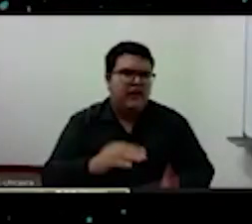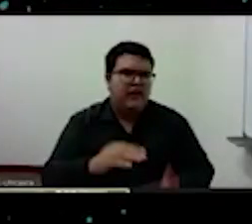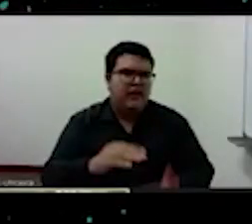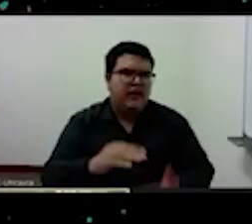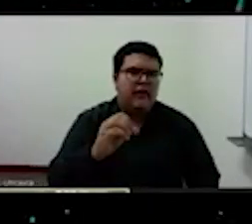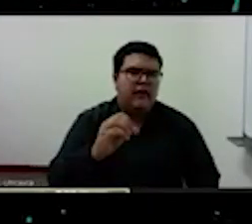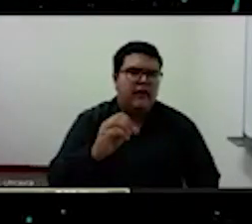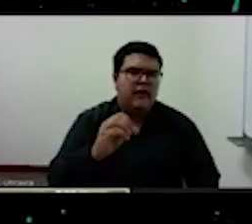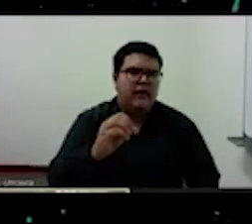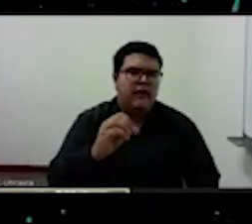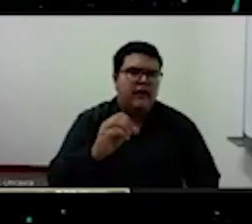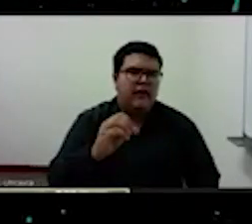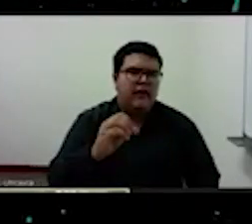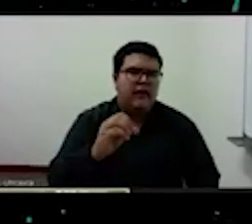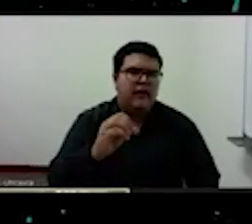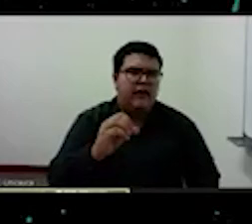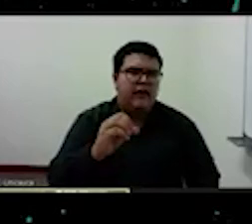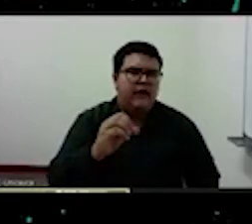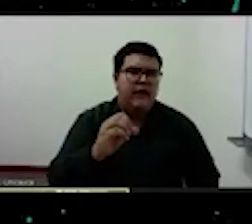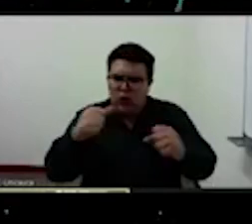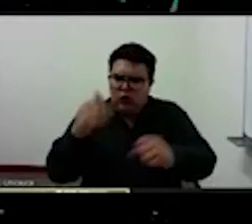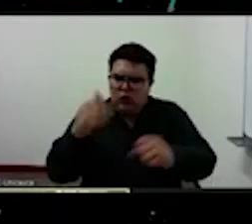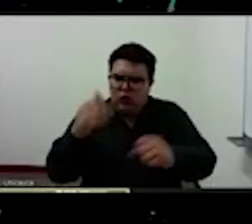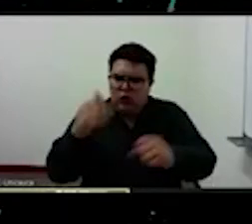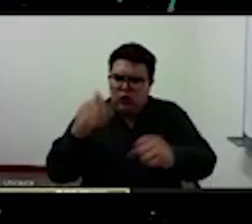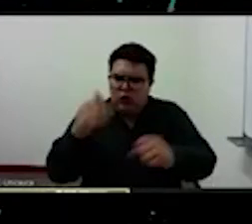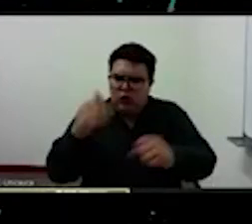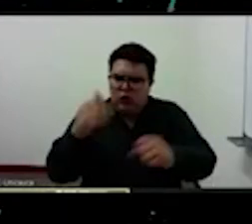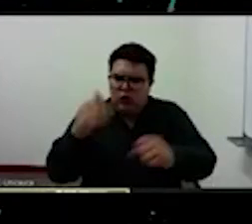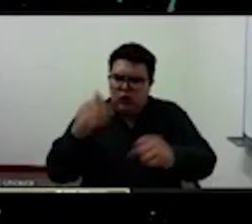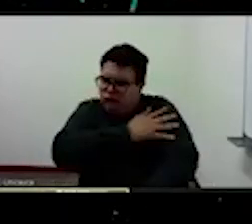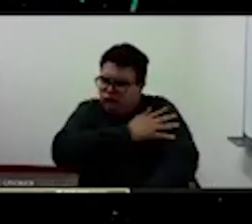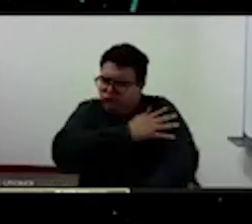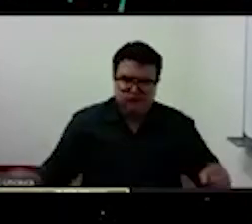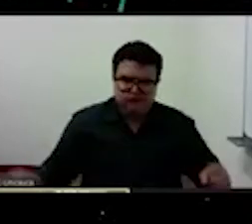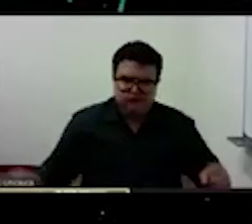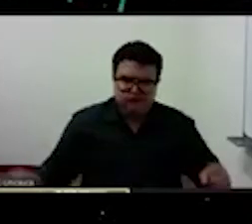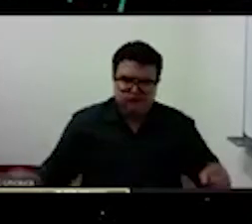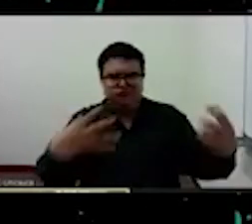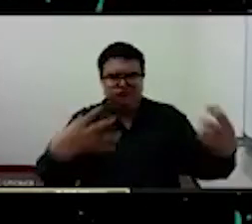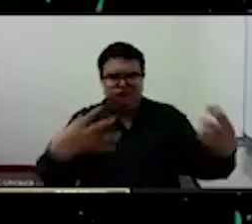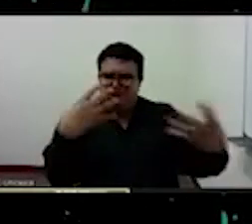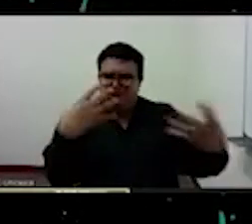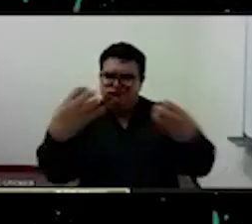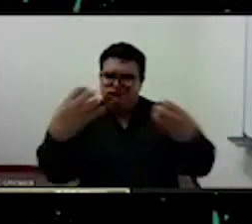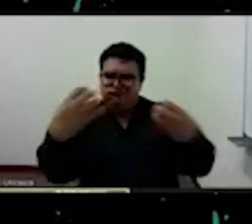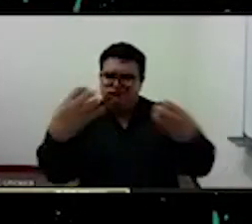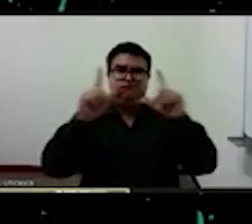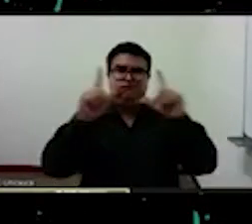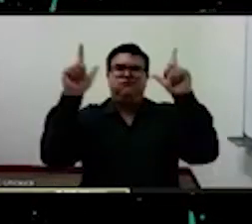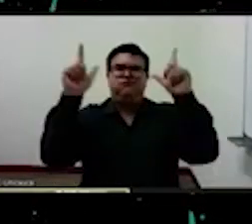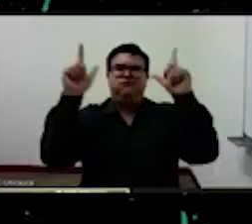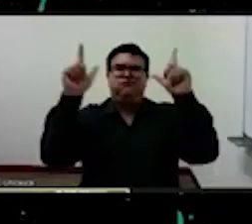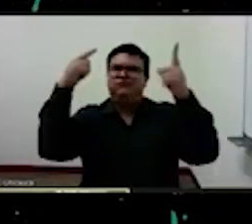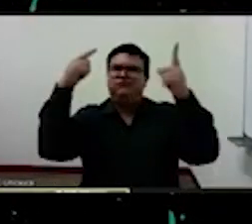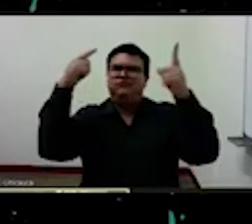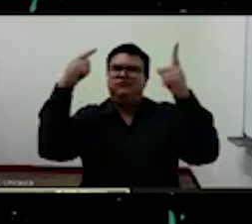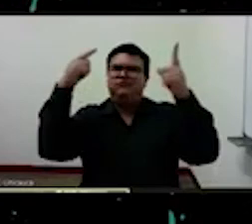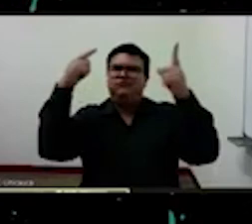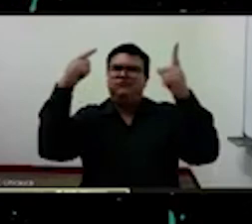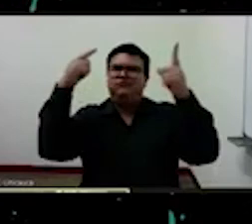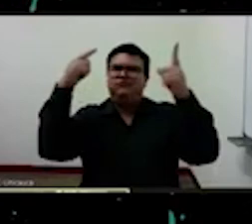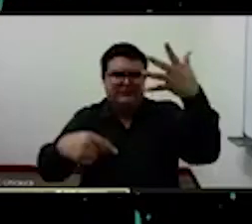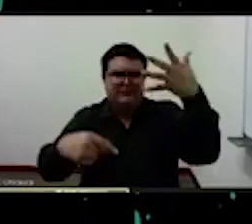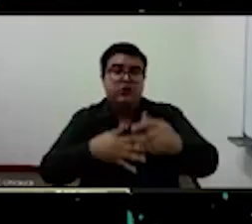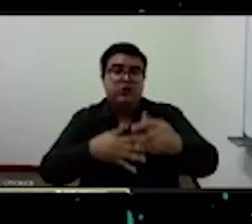lúcida y vibrante diría yo que nos deja pensando en muchas cosas voy a leer algunas